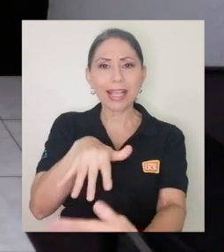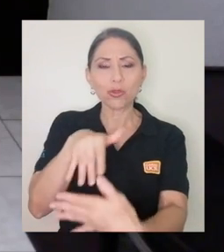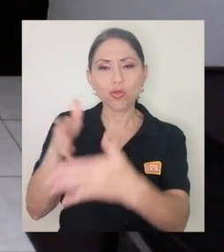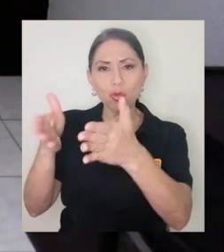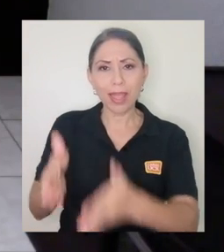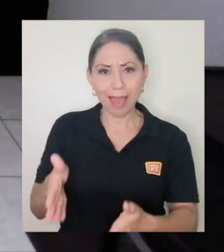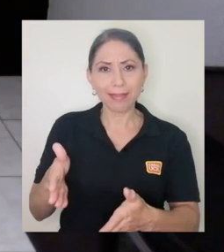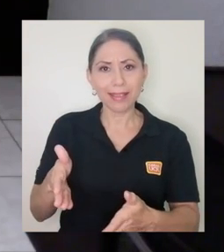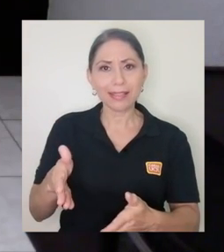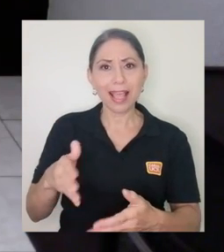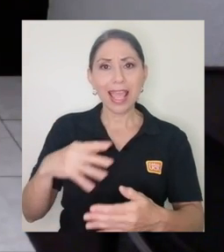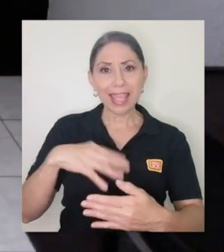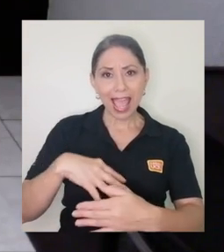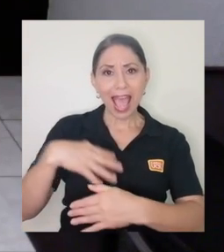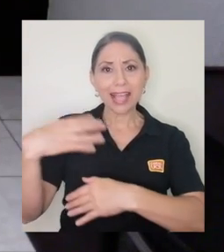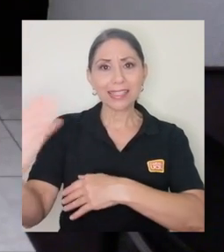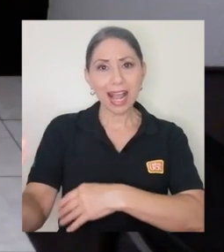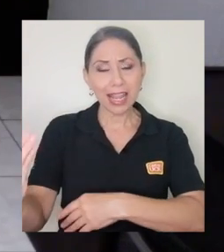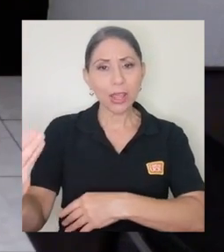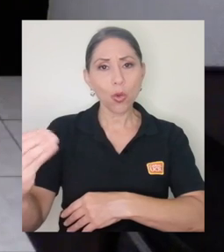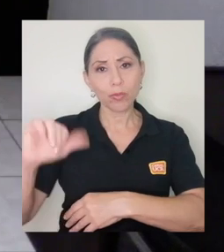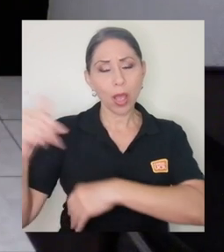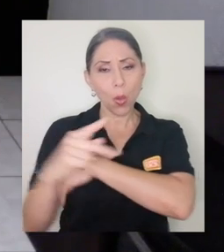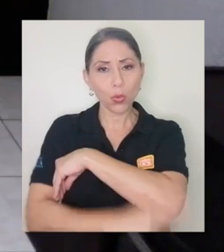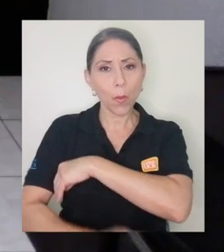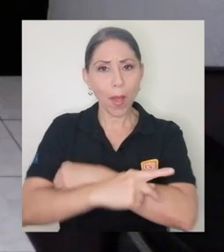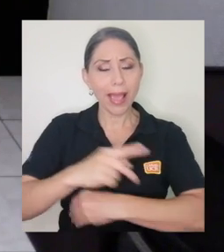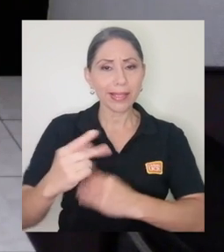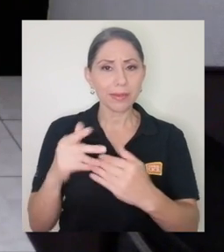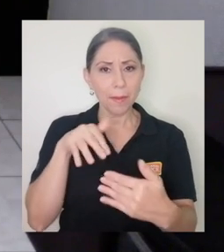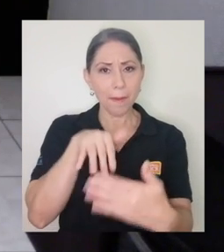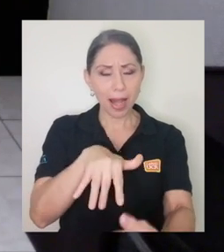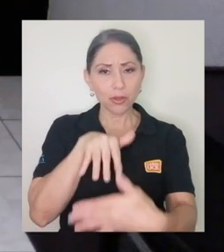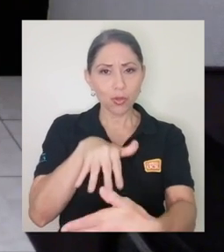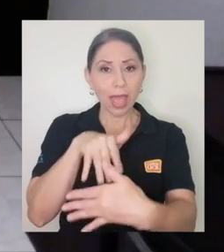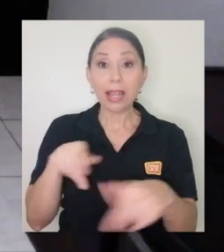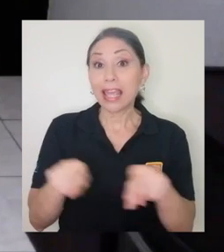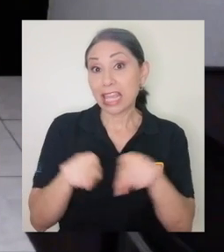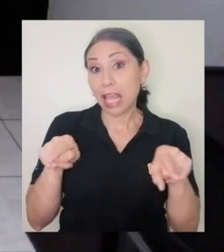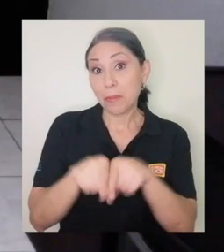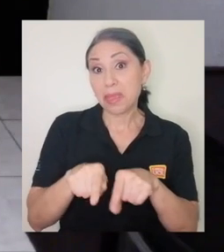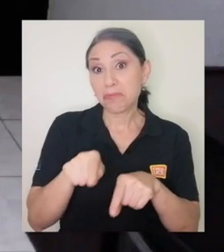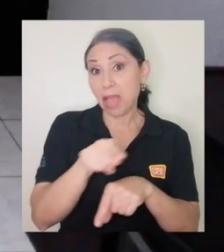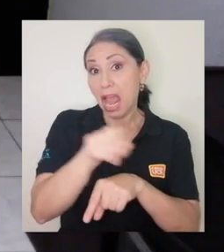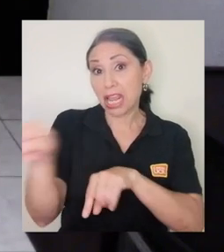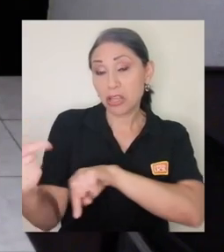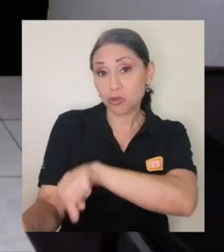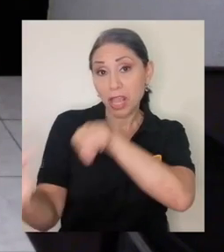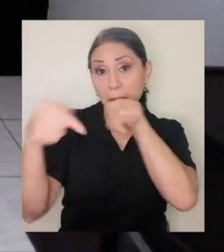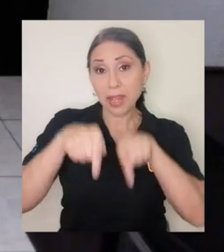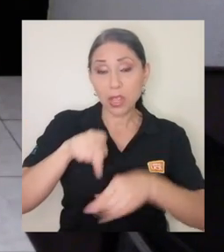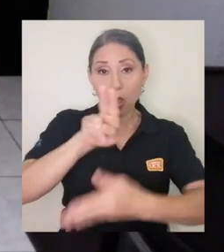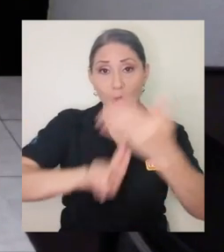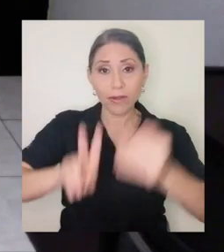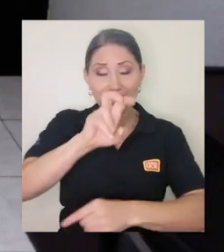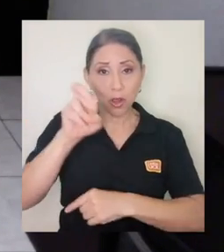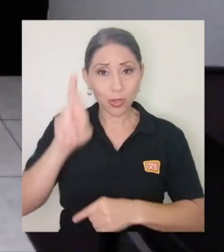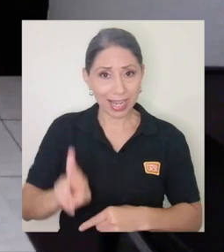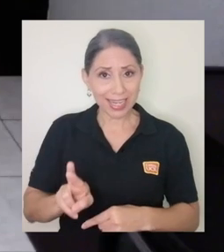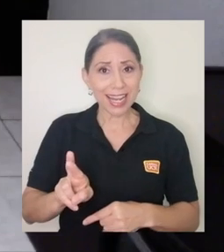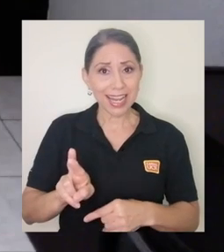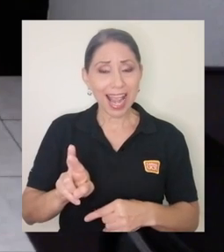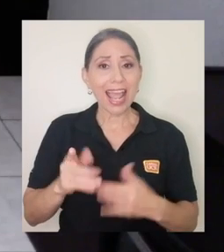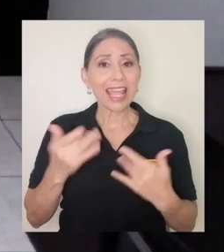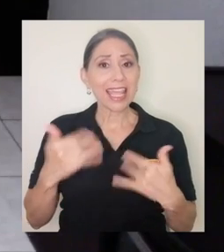que han salido de nuestro país a estudiar y también aquellos que han venido a la Universidad de Costa Rica y se han acercado a